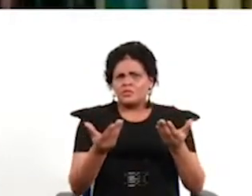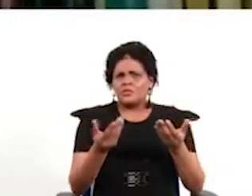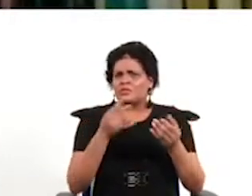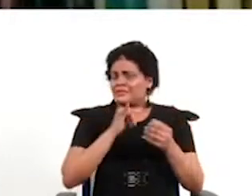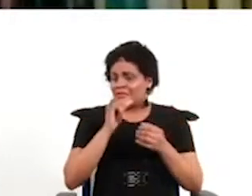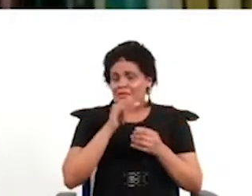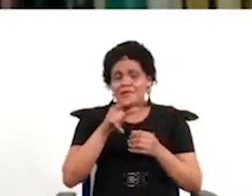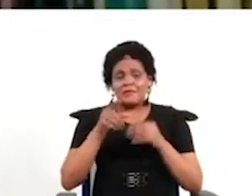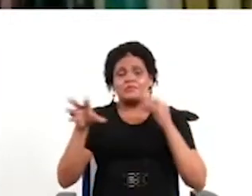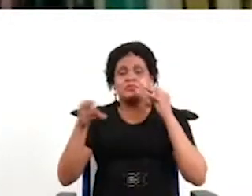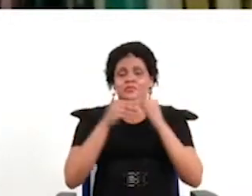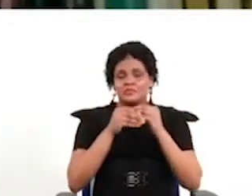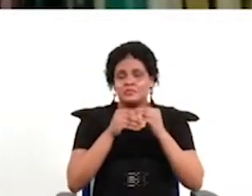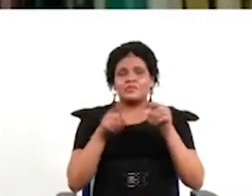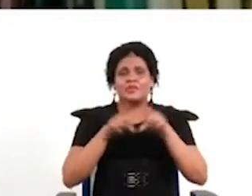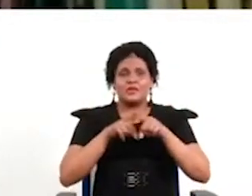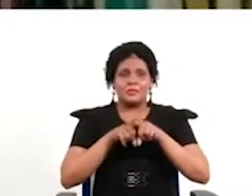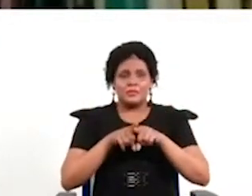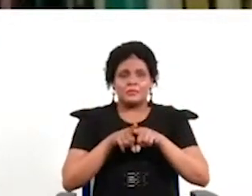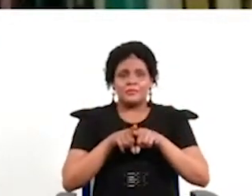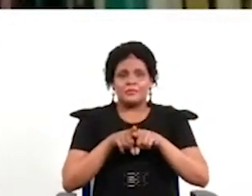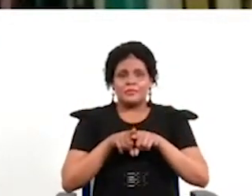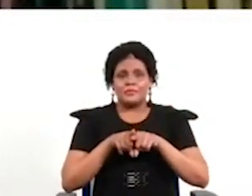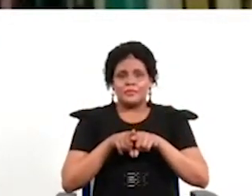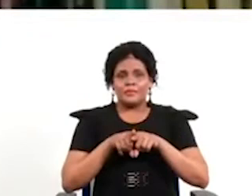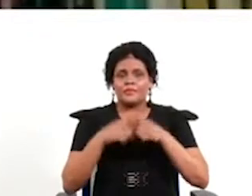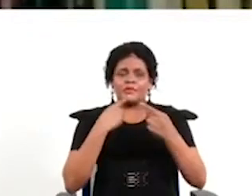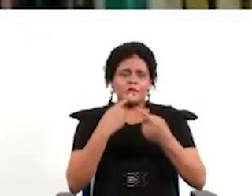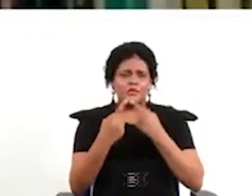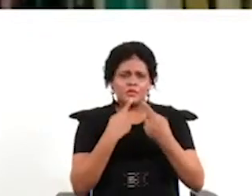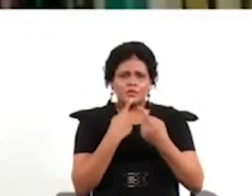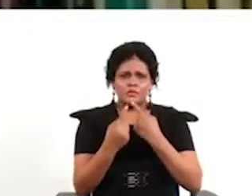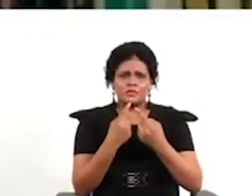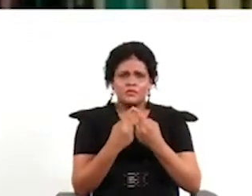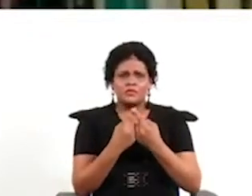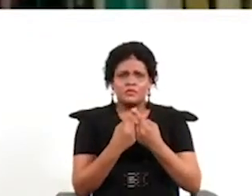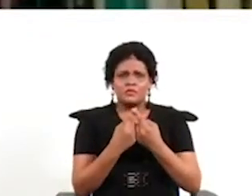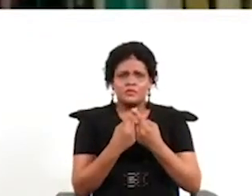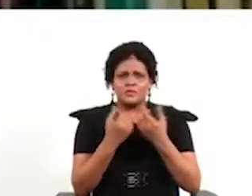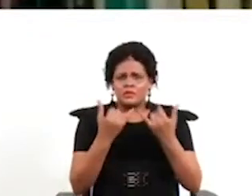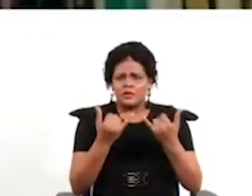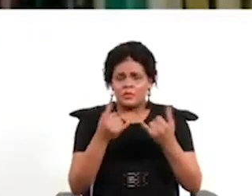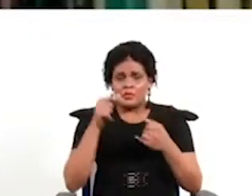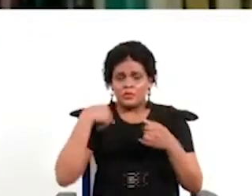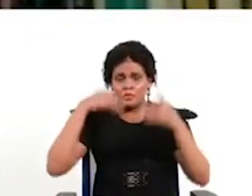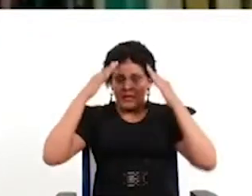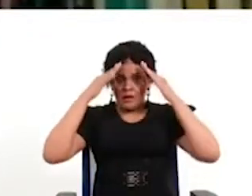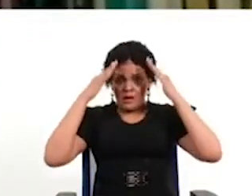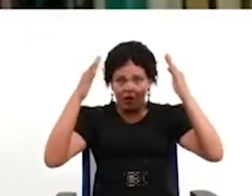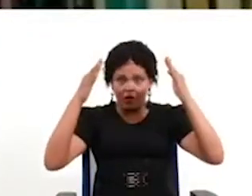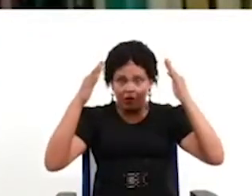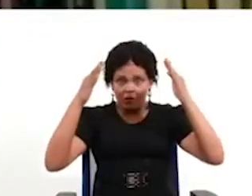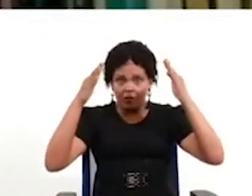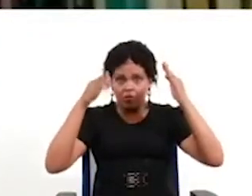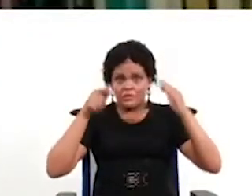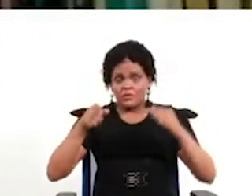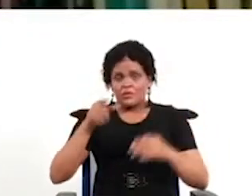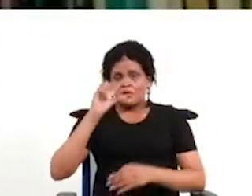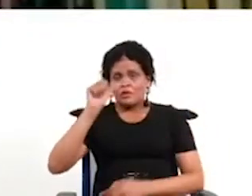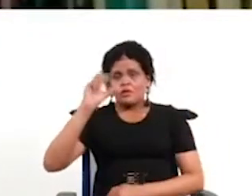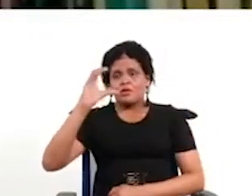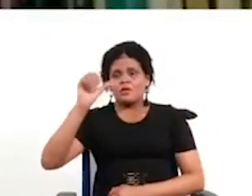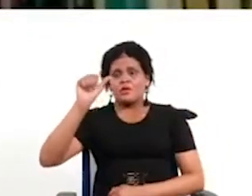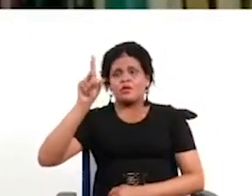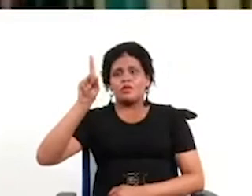no se emula porque ha habido un discurso que creo que también la academia tiene que hacer un poco de autocrítica ahí